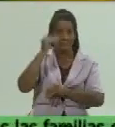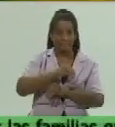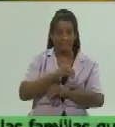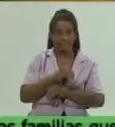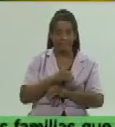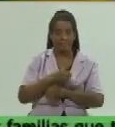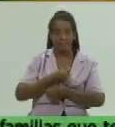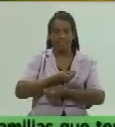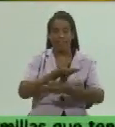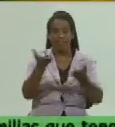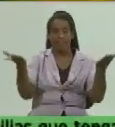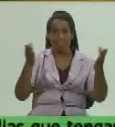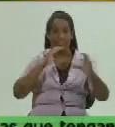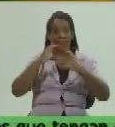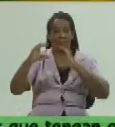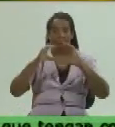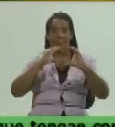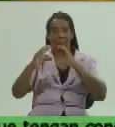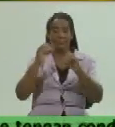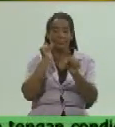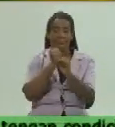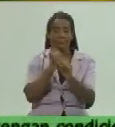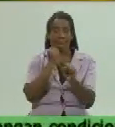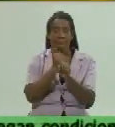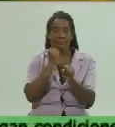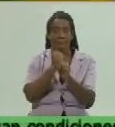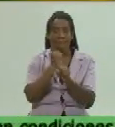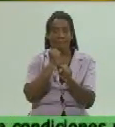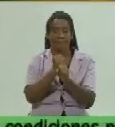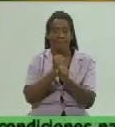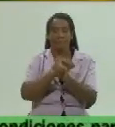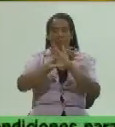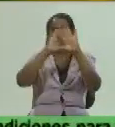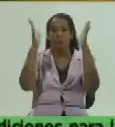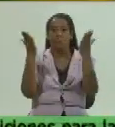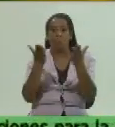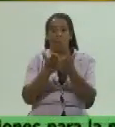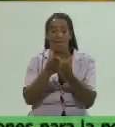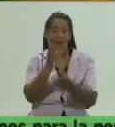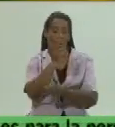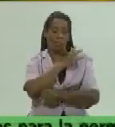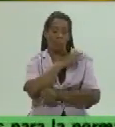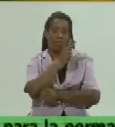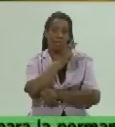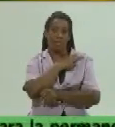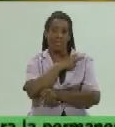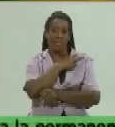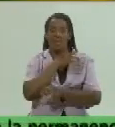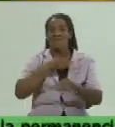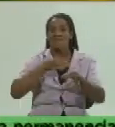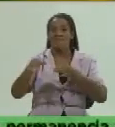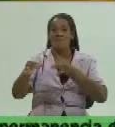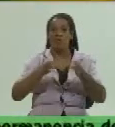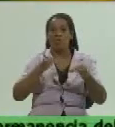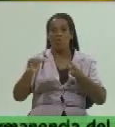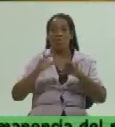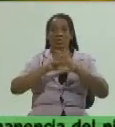a todos ustedes que han estado trabajando yo diría de conjunto con todas las autoridades en función de seguir llevando a la población